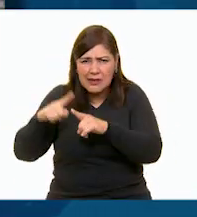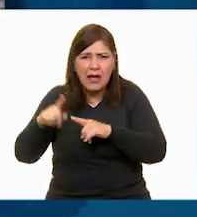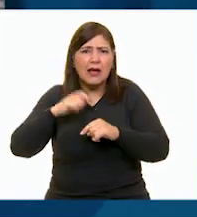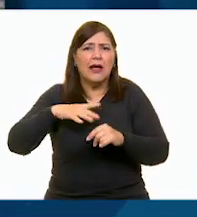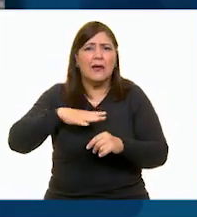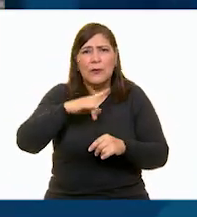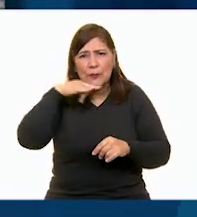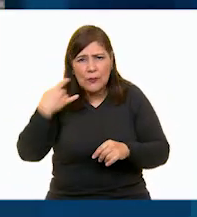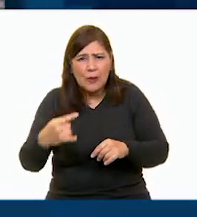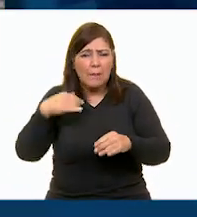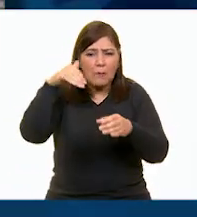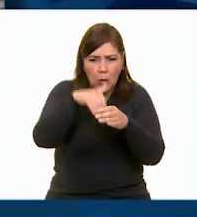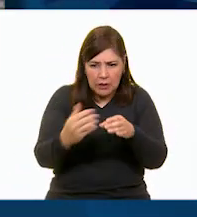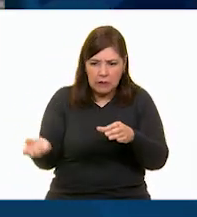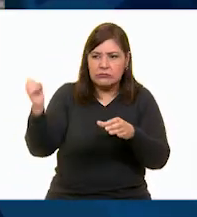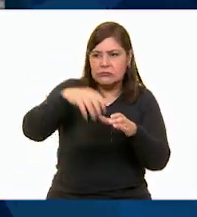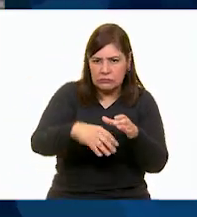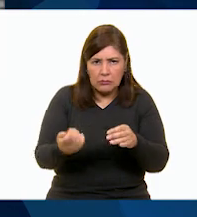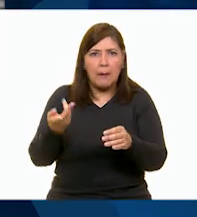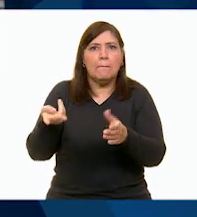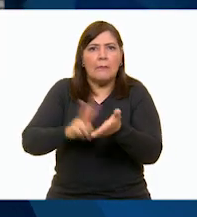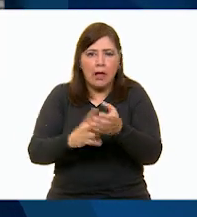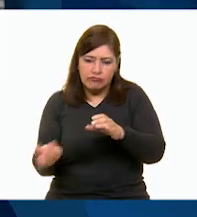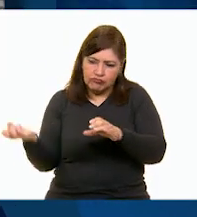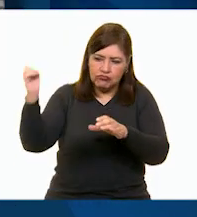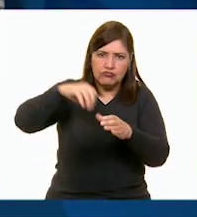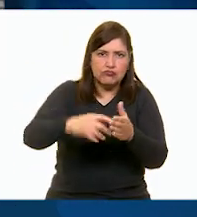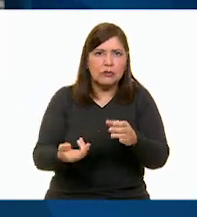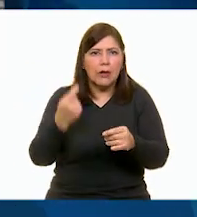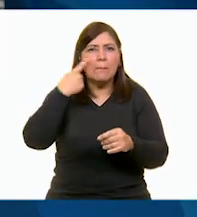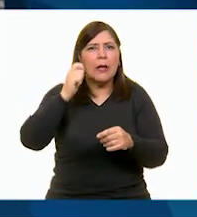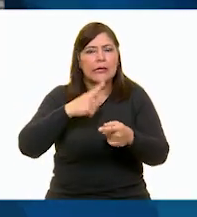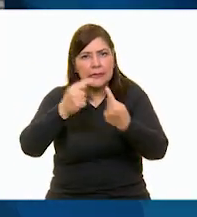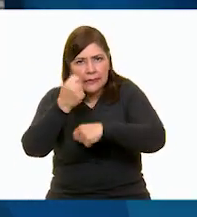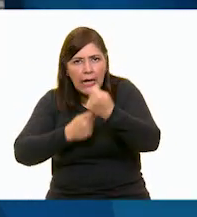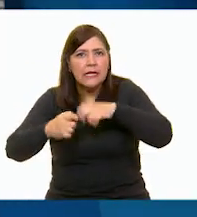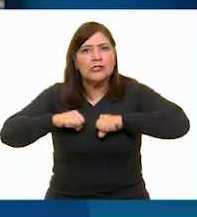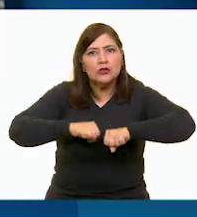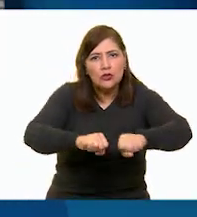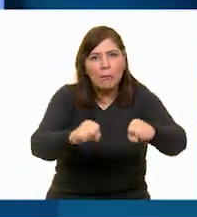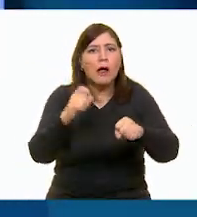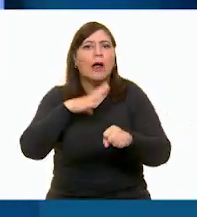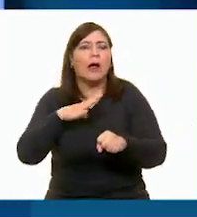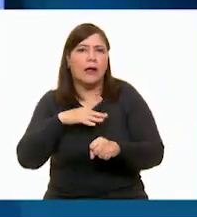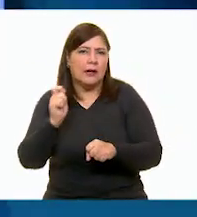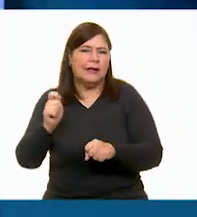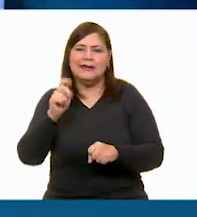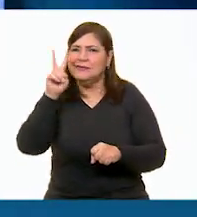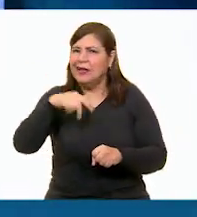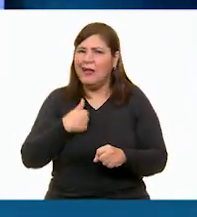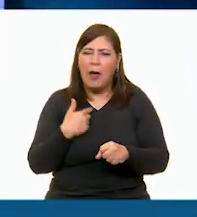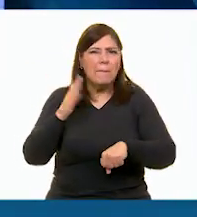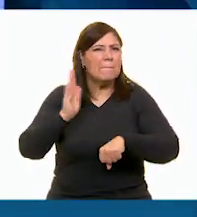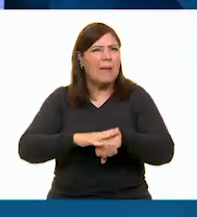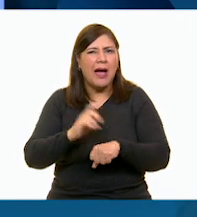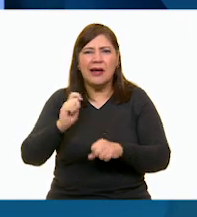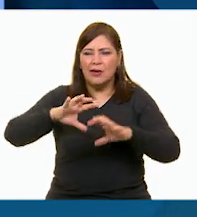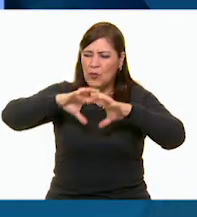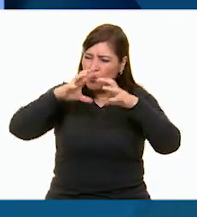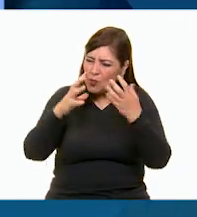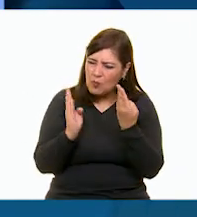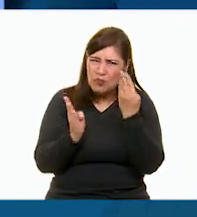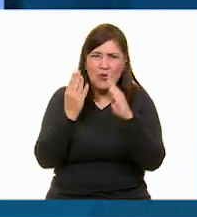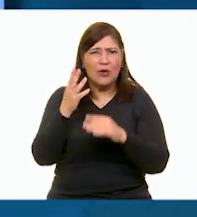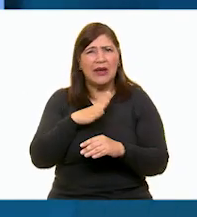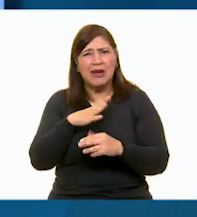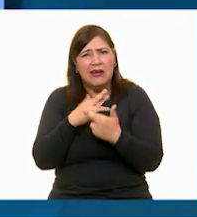bolsitas en bolsitas bolsitas en la tienda bolsitas en el super bolsitas en la comer yo no quiero rellenar el planeta con